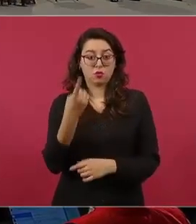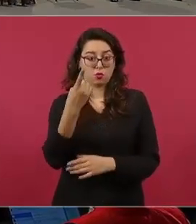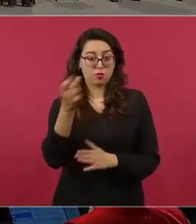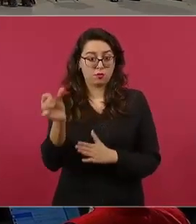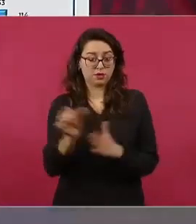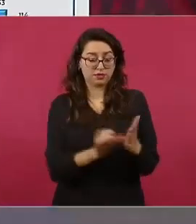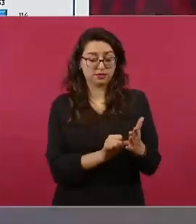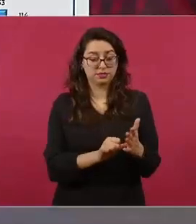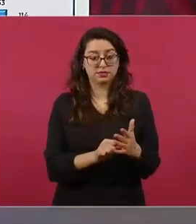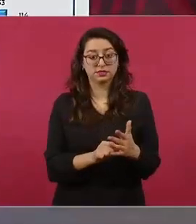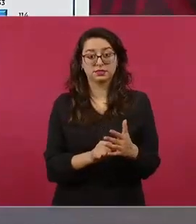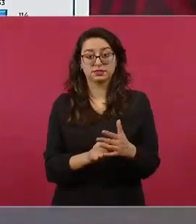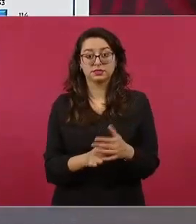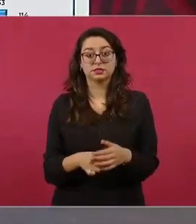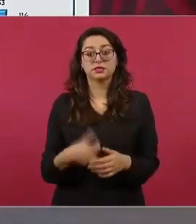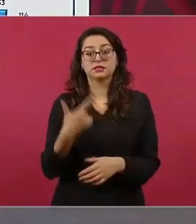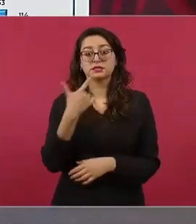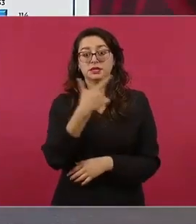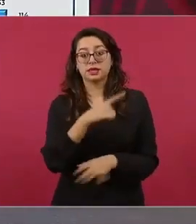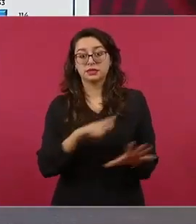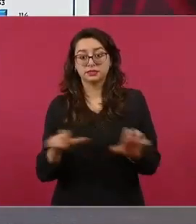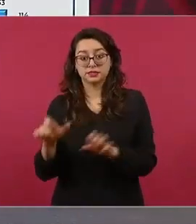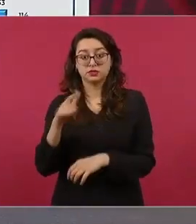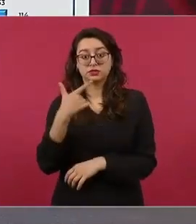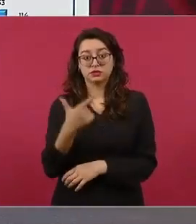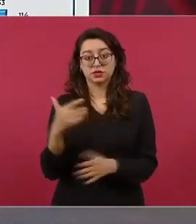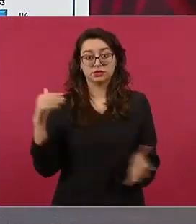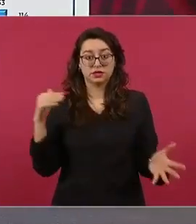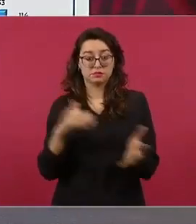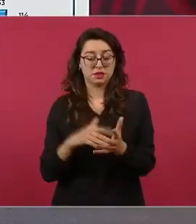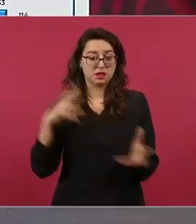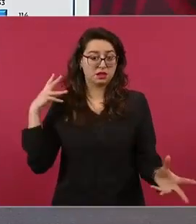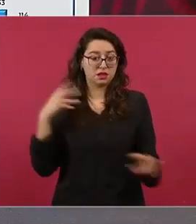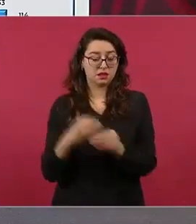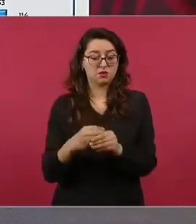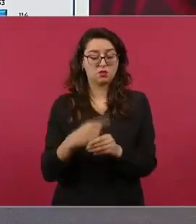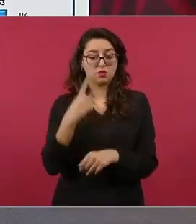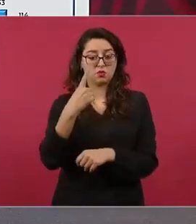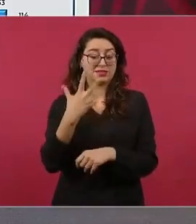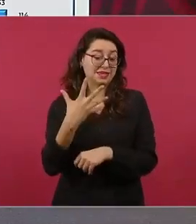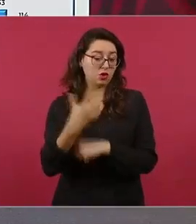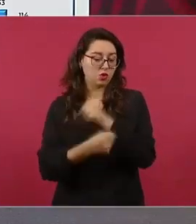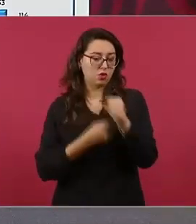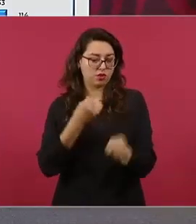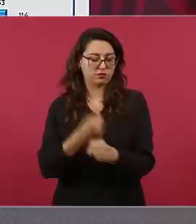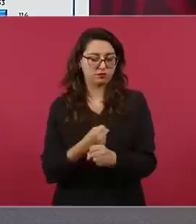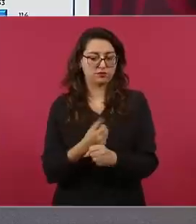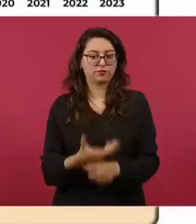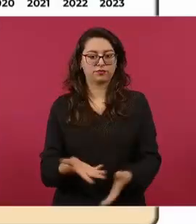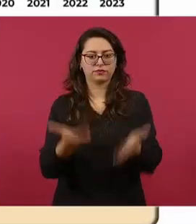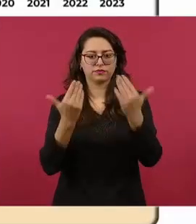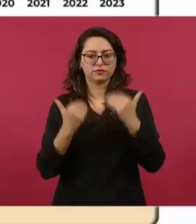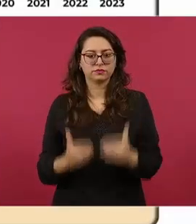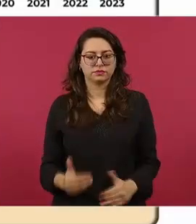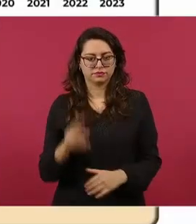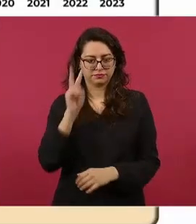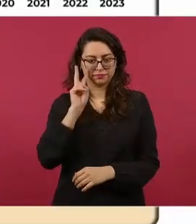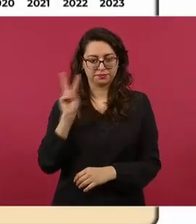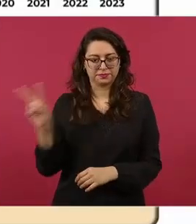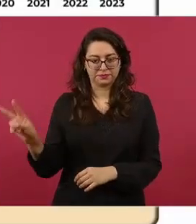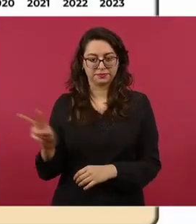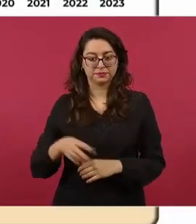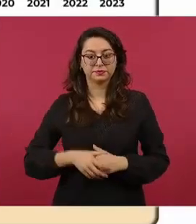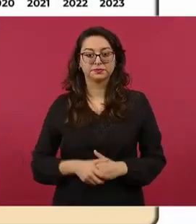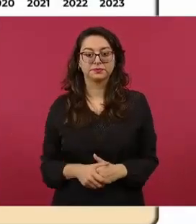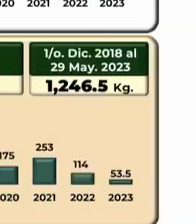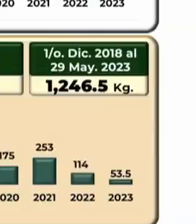asegurados desde 2018. El general además informó sobre las detenciones de integrantes de grupos de la delincuencia, así como acciones de búsqueda